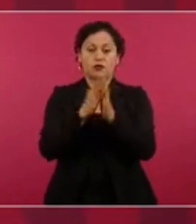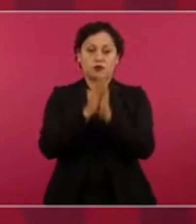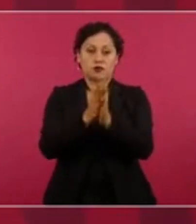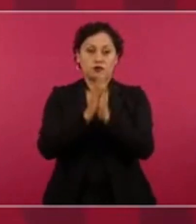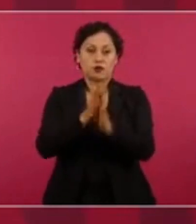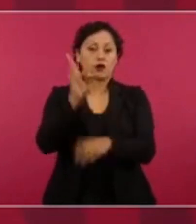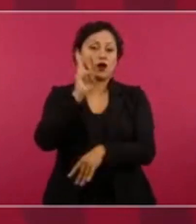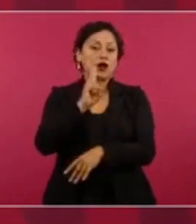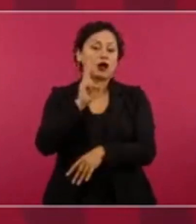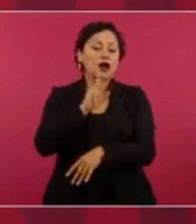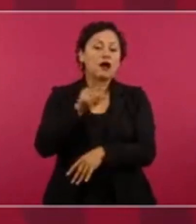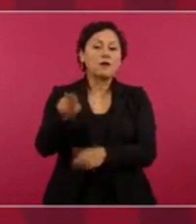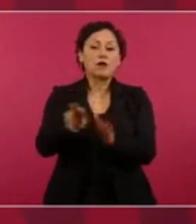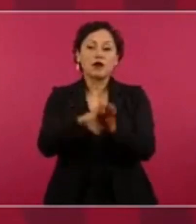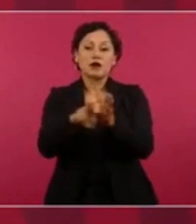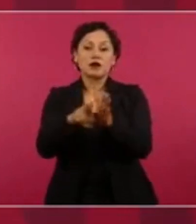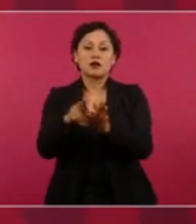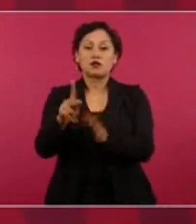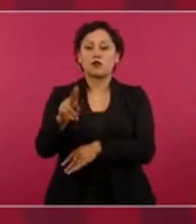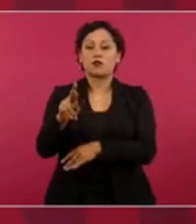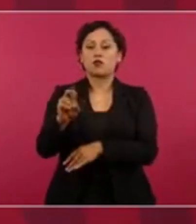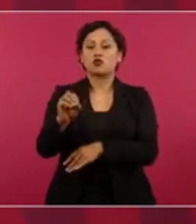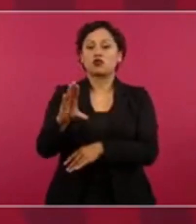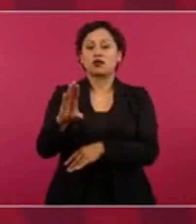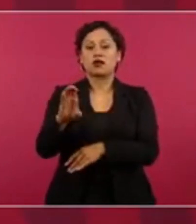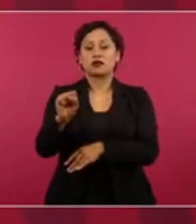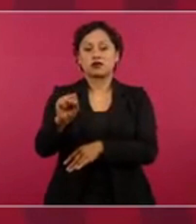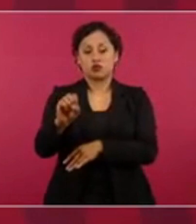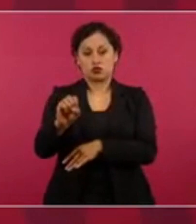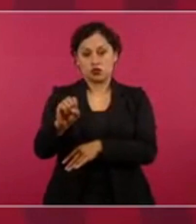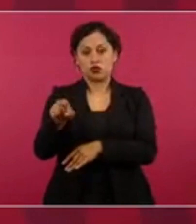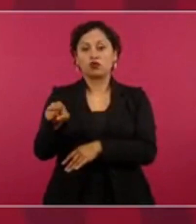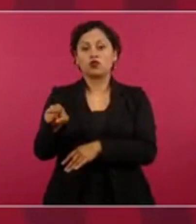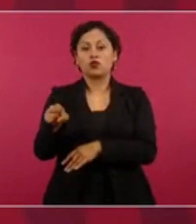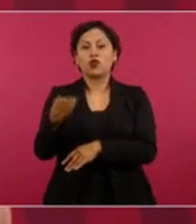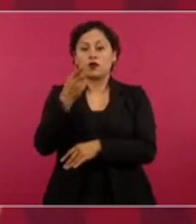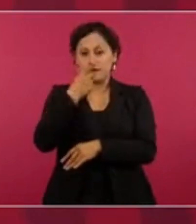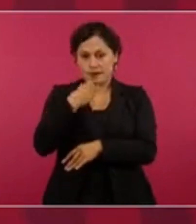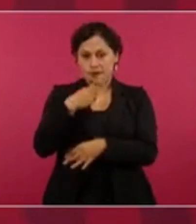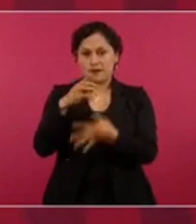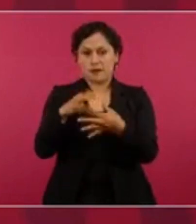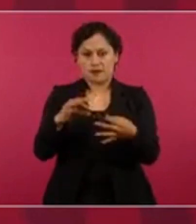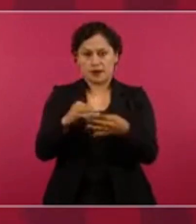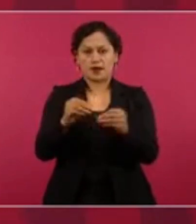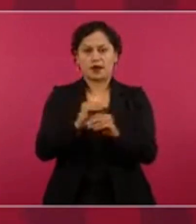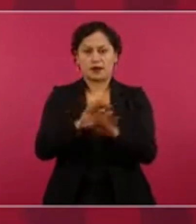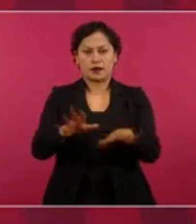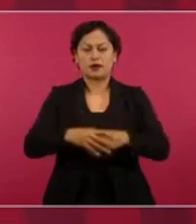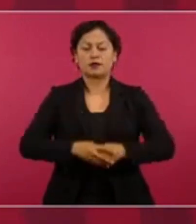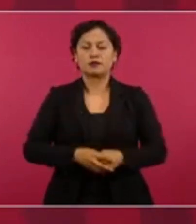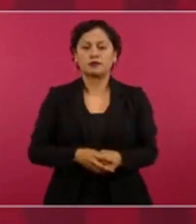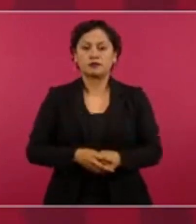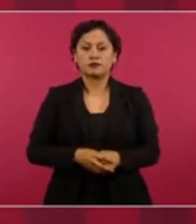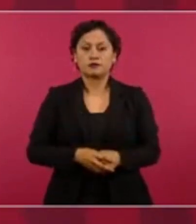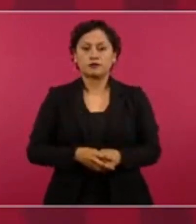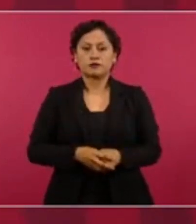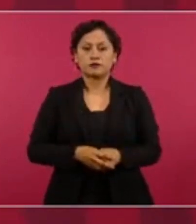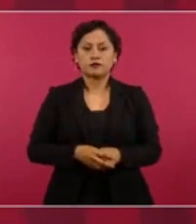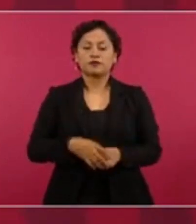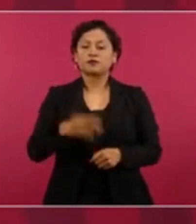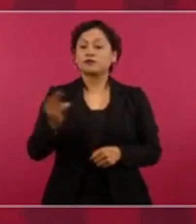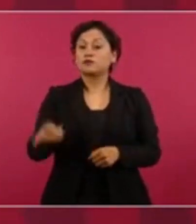nos aclara cuándo se había